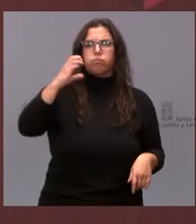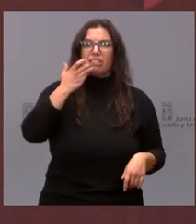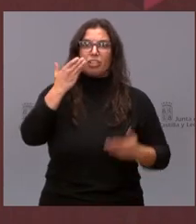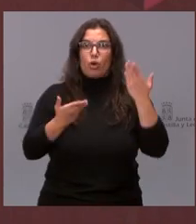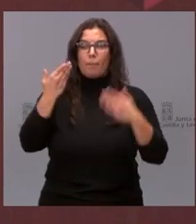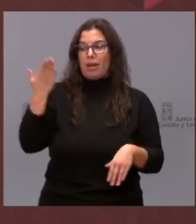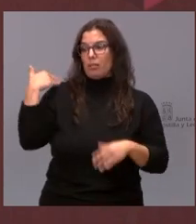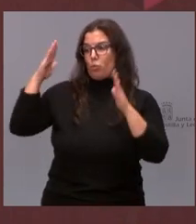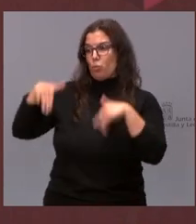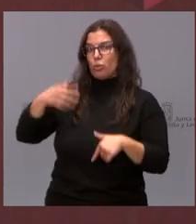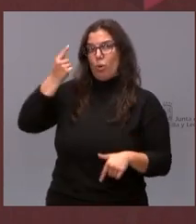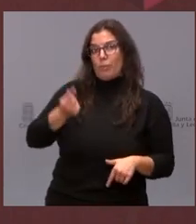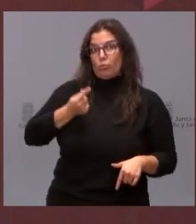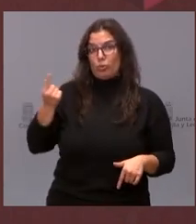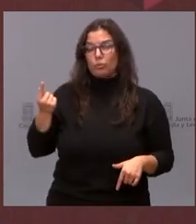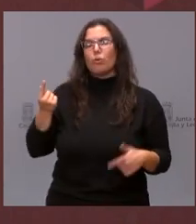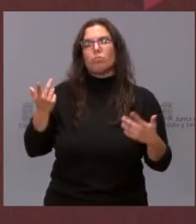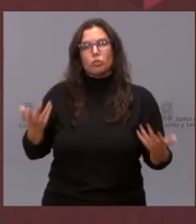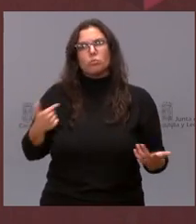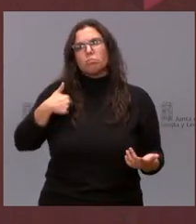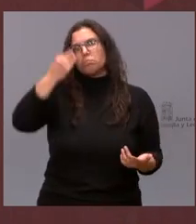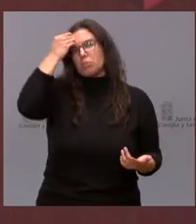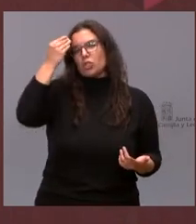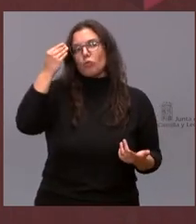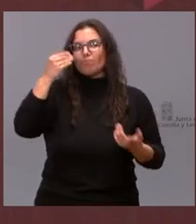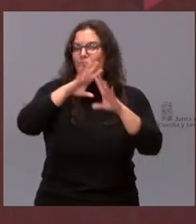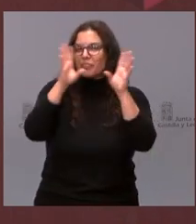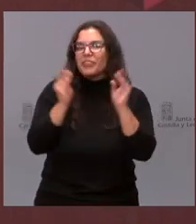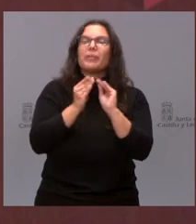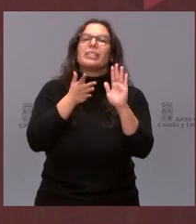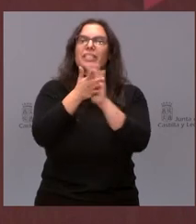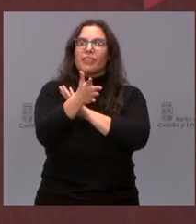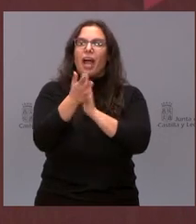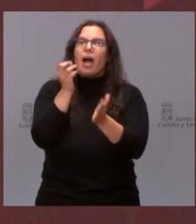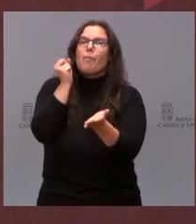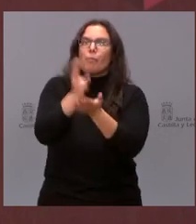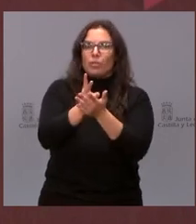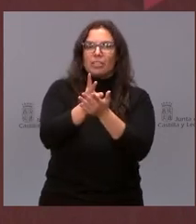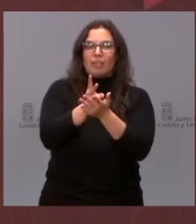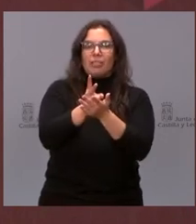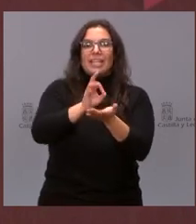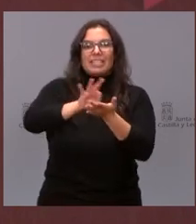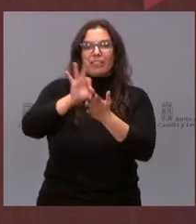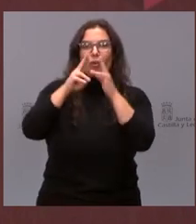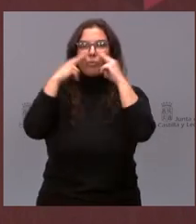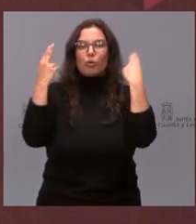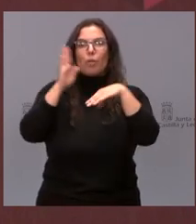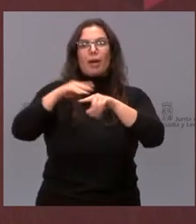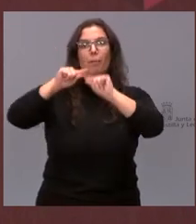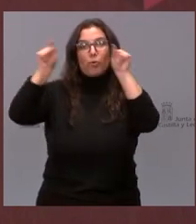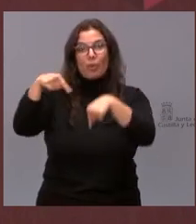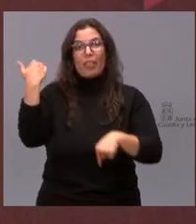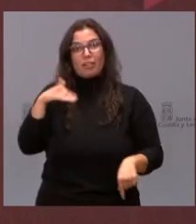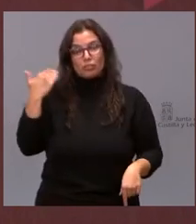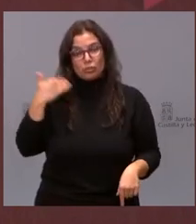presupuestos aprobados. Yo creo que, en definitiva, es una apuesta por los servicios públicos para la provincia de